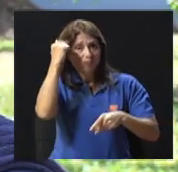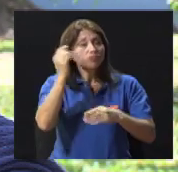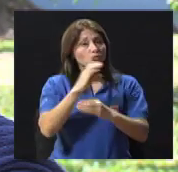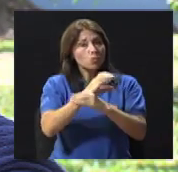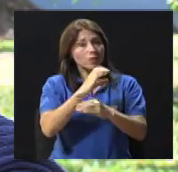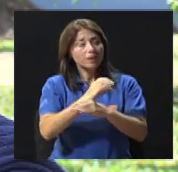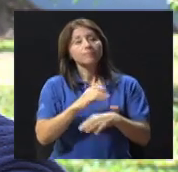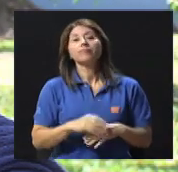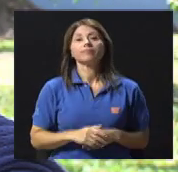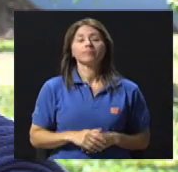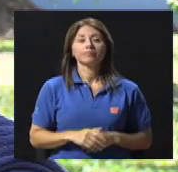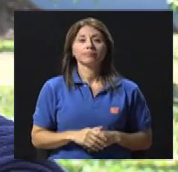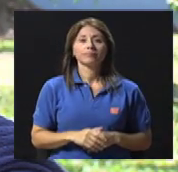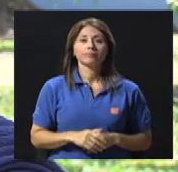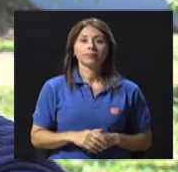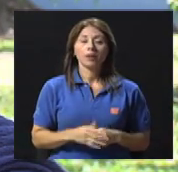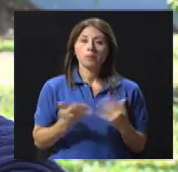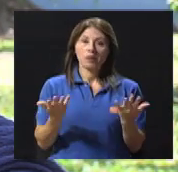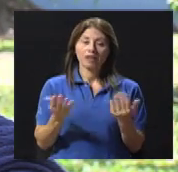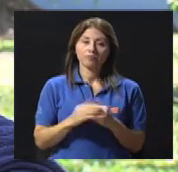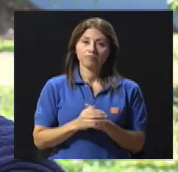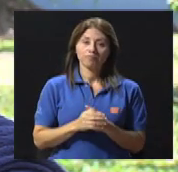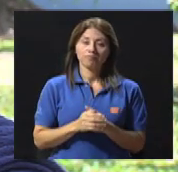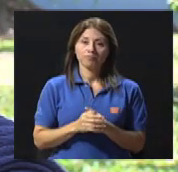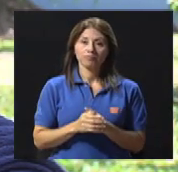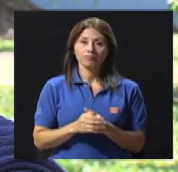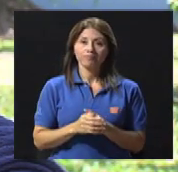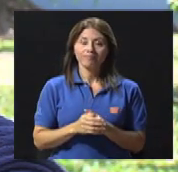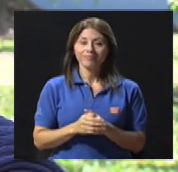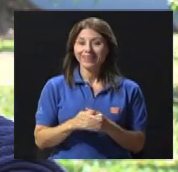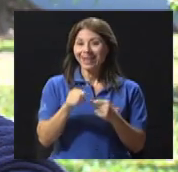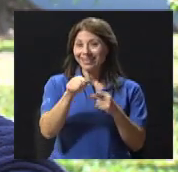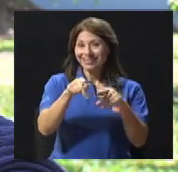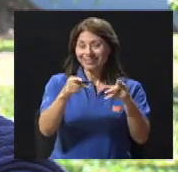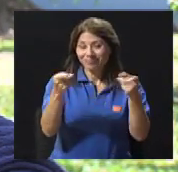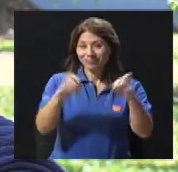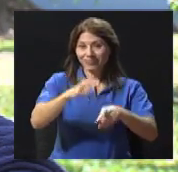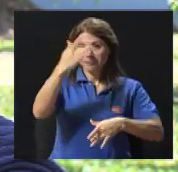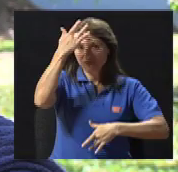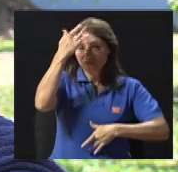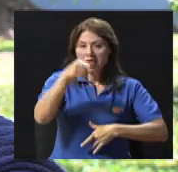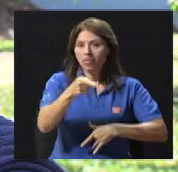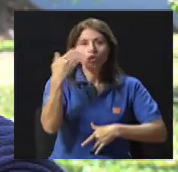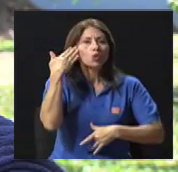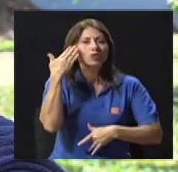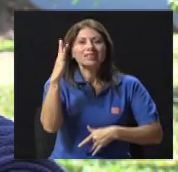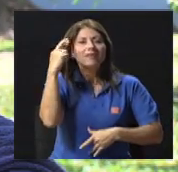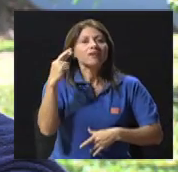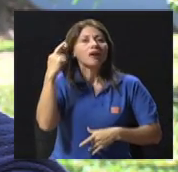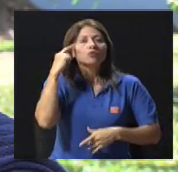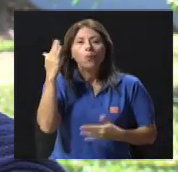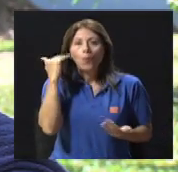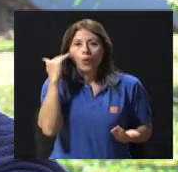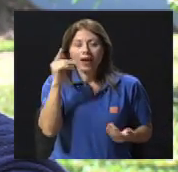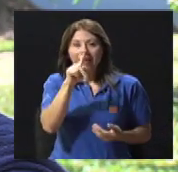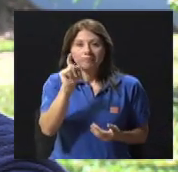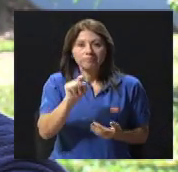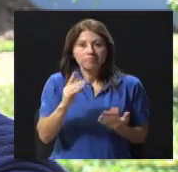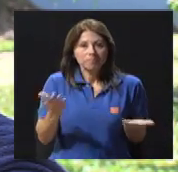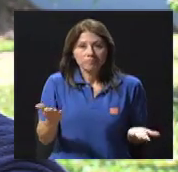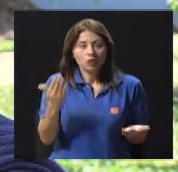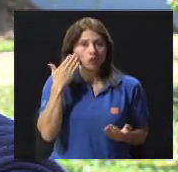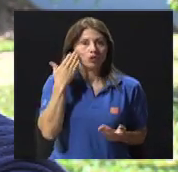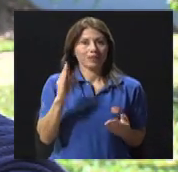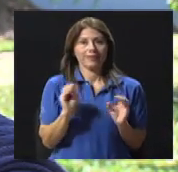Bueno, al no conocerse las causas, al no conocerse qué lo produce, aunque hay un